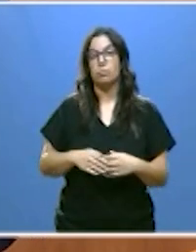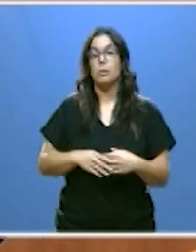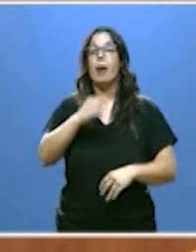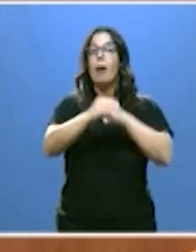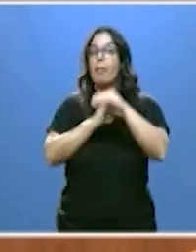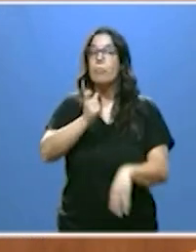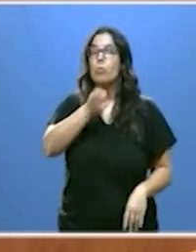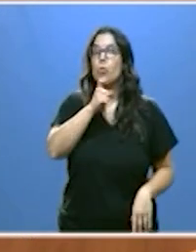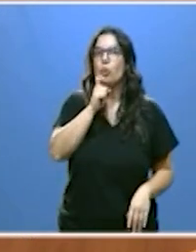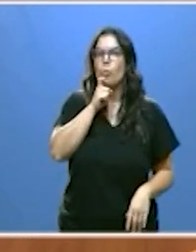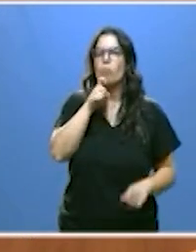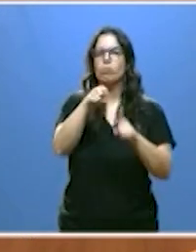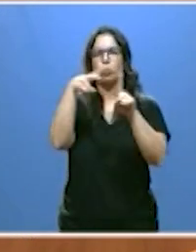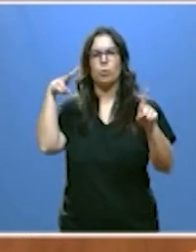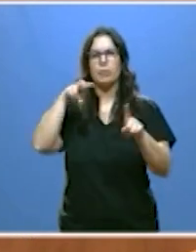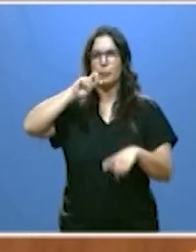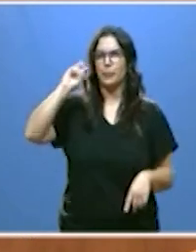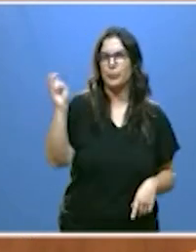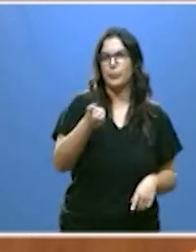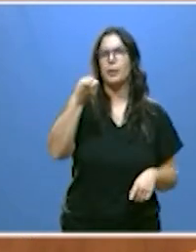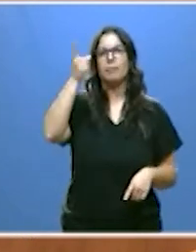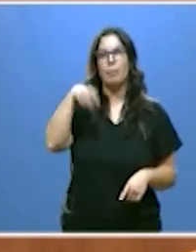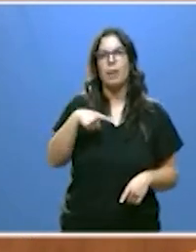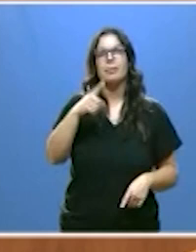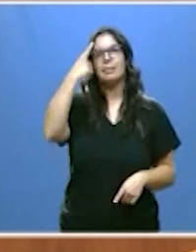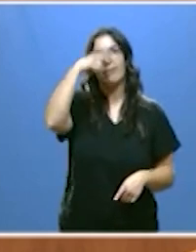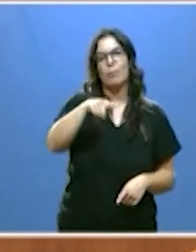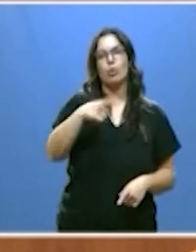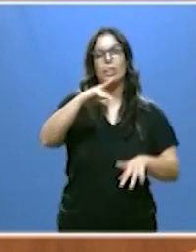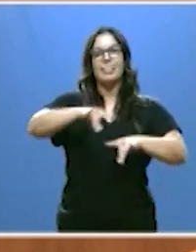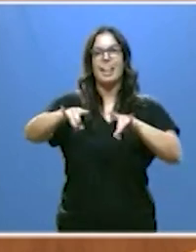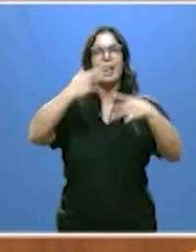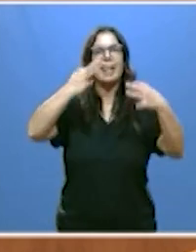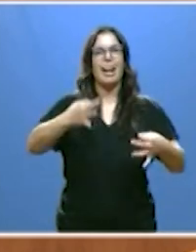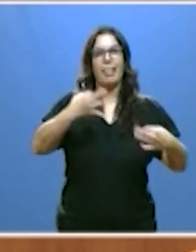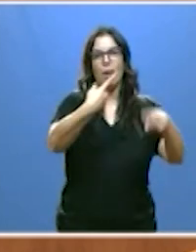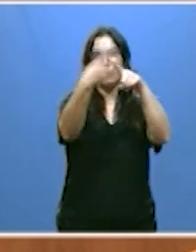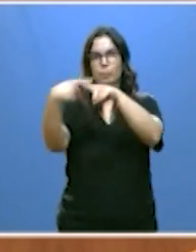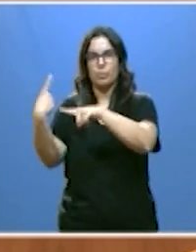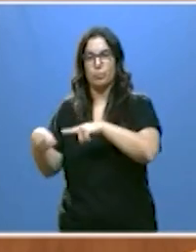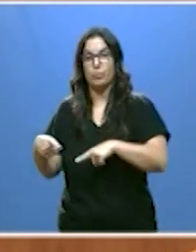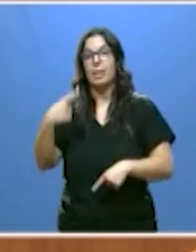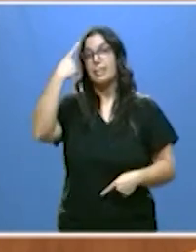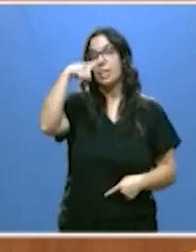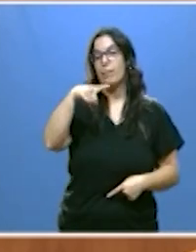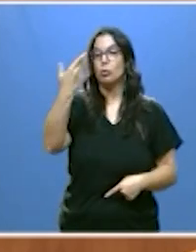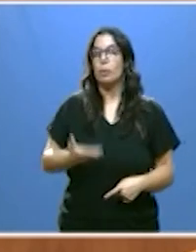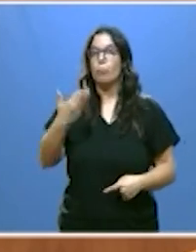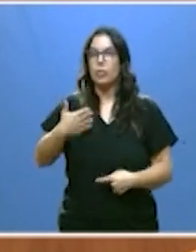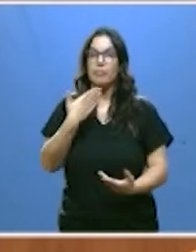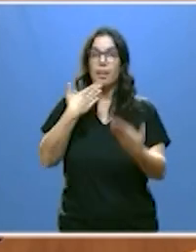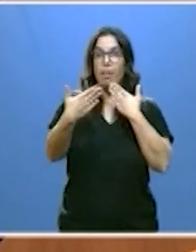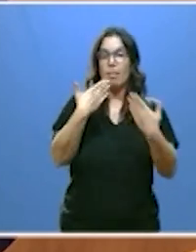haciendo desde una visión plural también de la realidad de nuestra tierra asumiendo el valor del diálogo y la cooperación